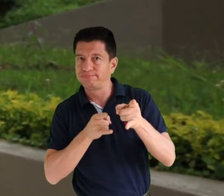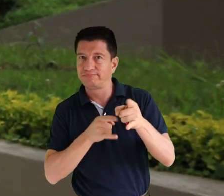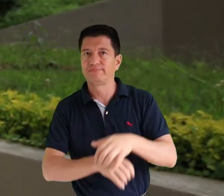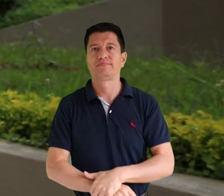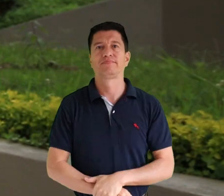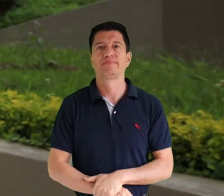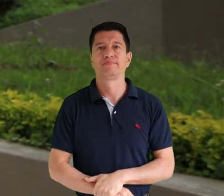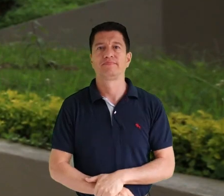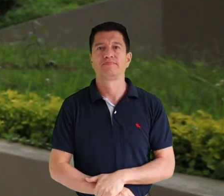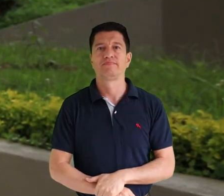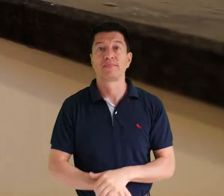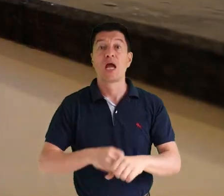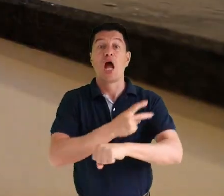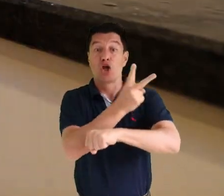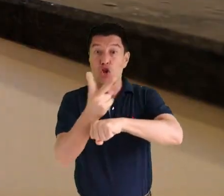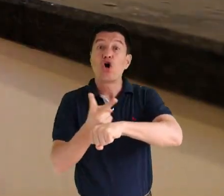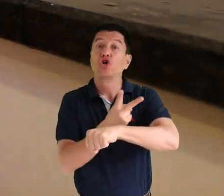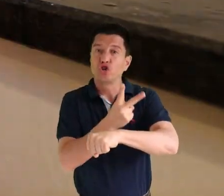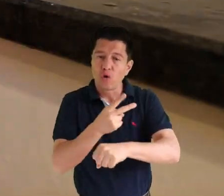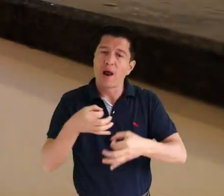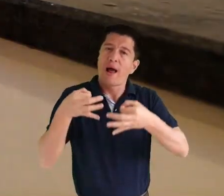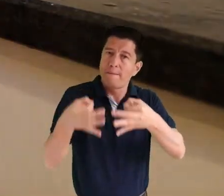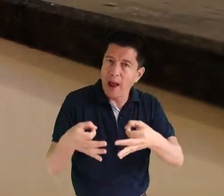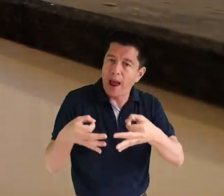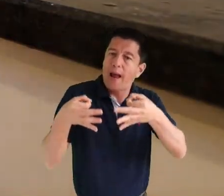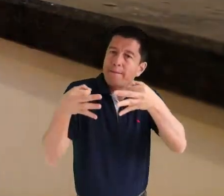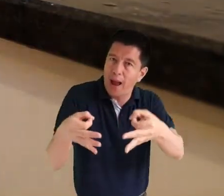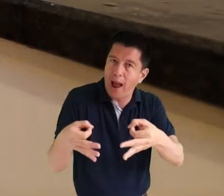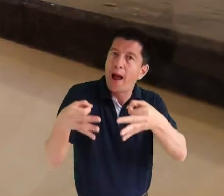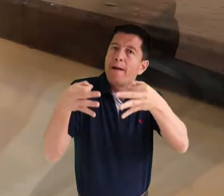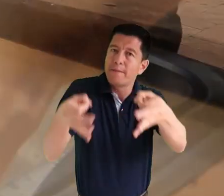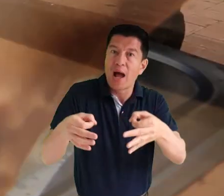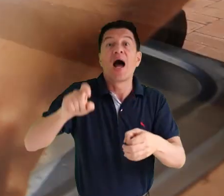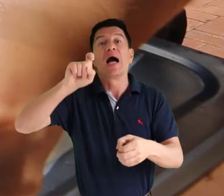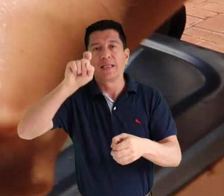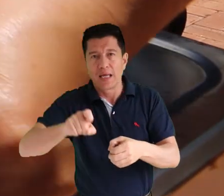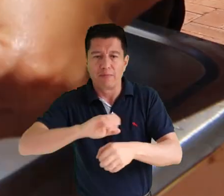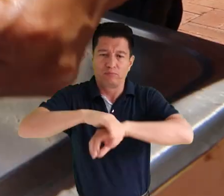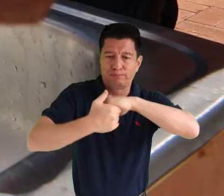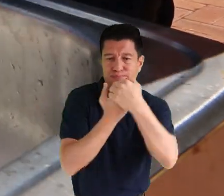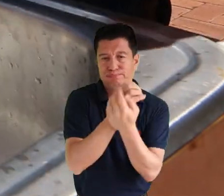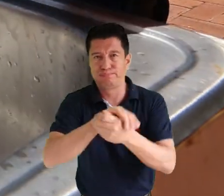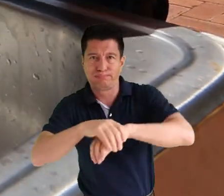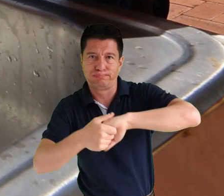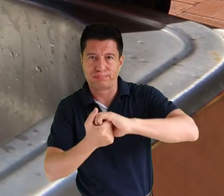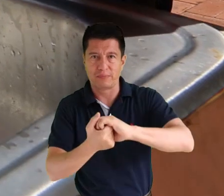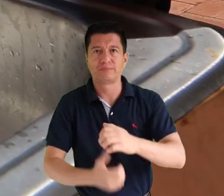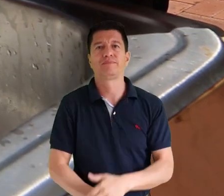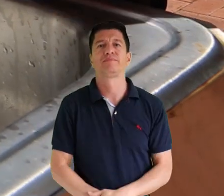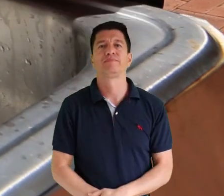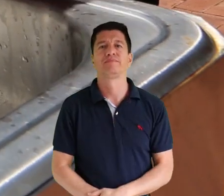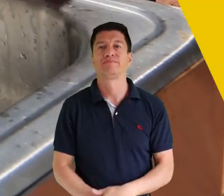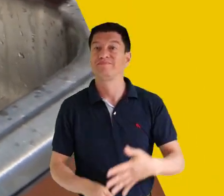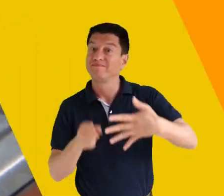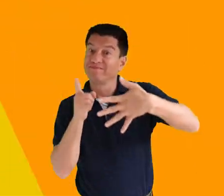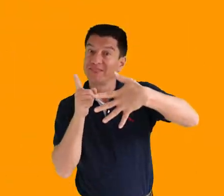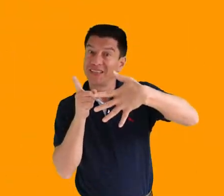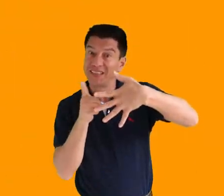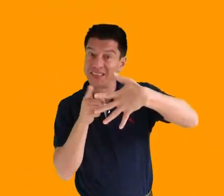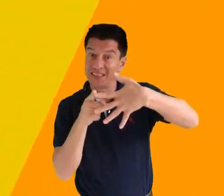contagio del COVID-19. Por lo menos cada dos horas debemos estar haciendo un lavado permanente de manos.